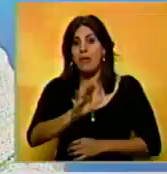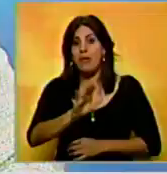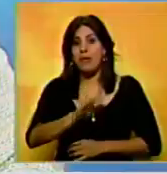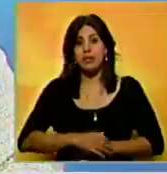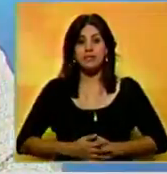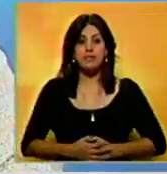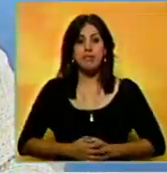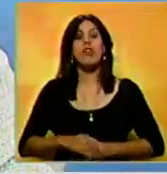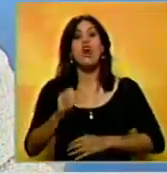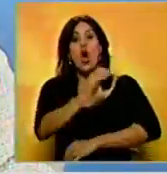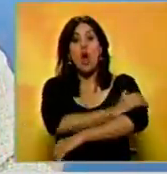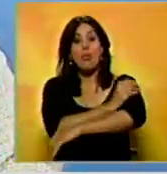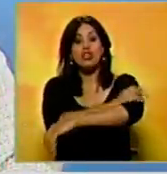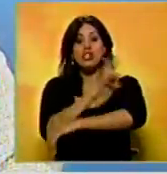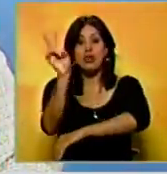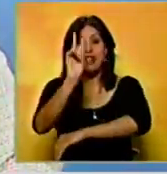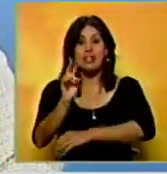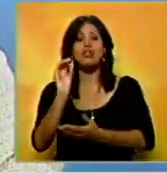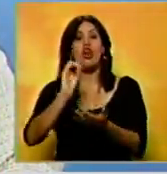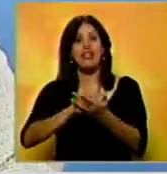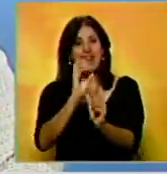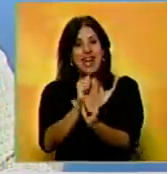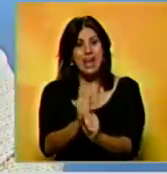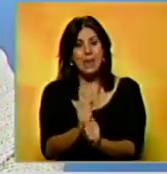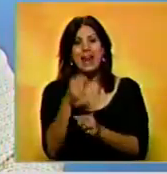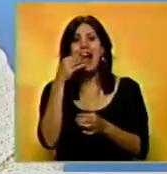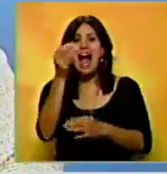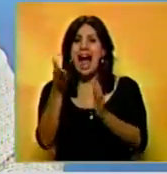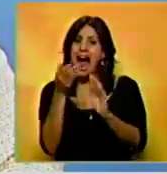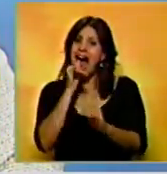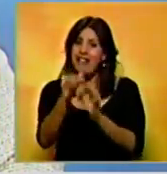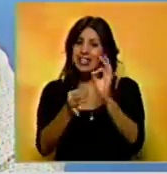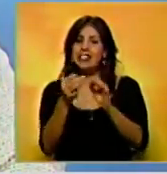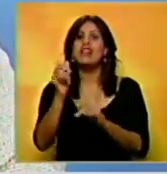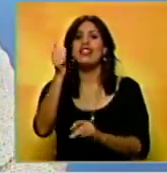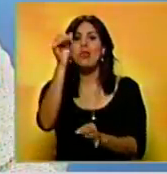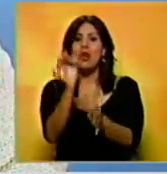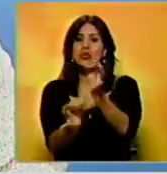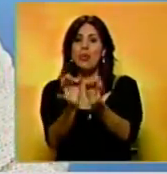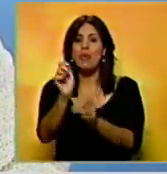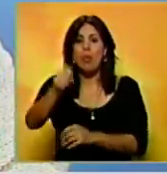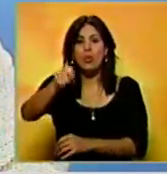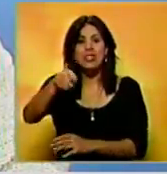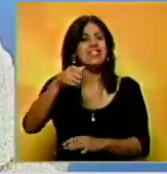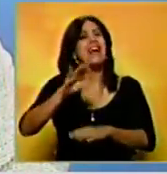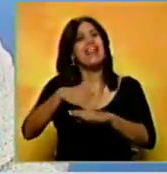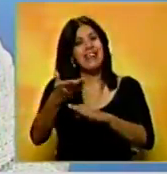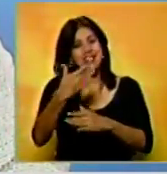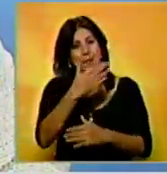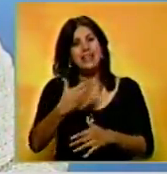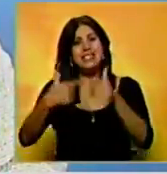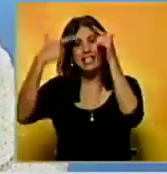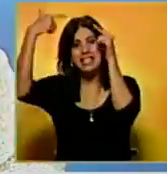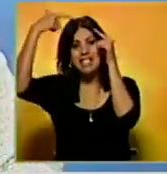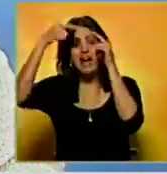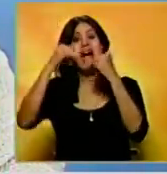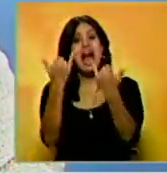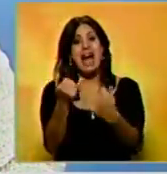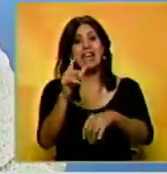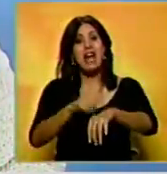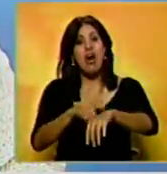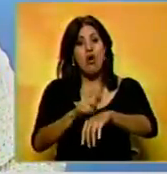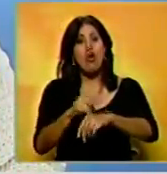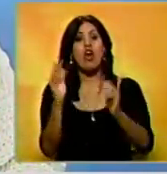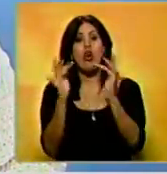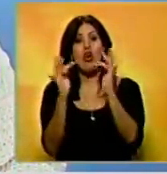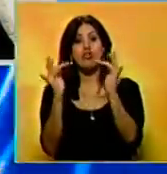La oposición venezolana está a la espera del pronunciamiento del Tribunal Supremo de Justicia sobre la situación del presidente Chávez. A esta hora vamos a